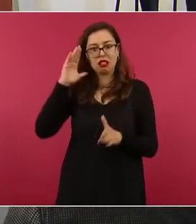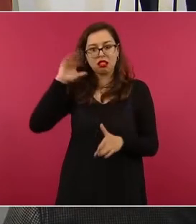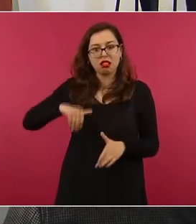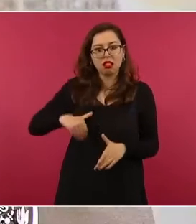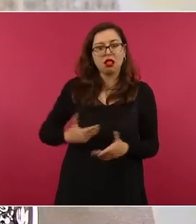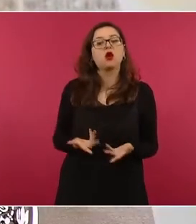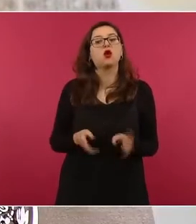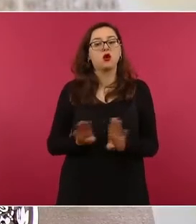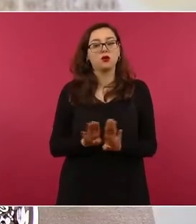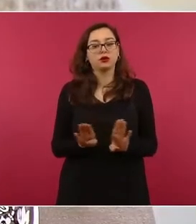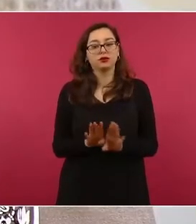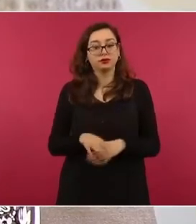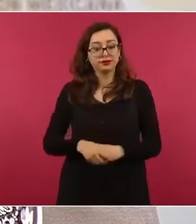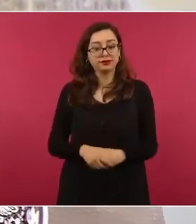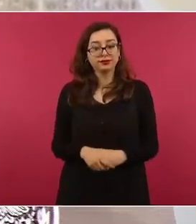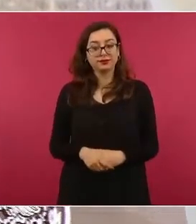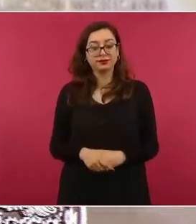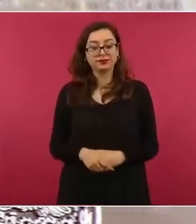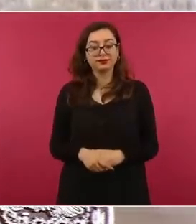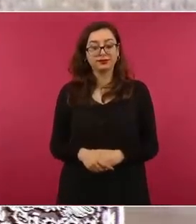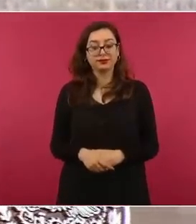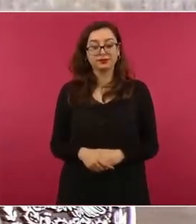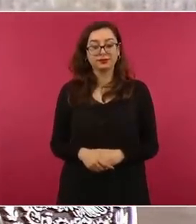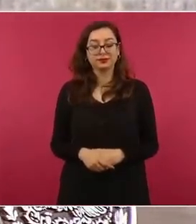O sea, sí,